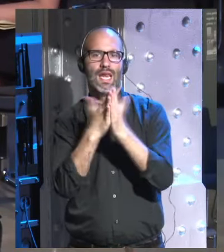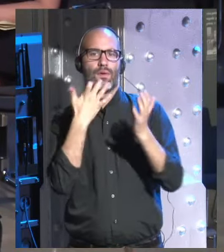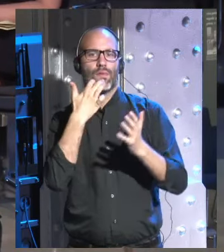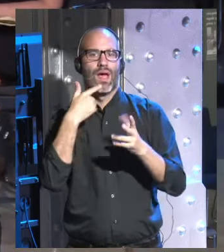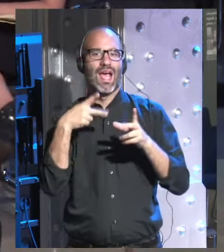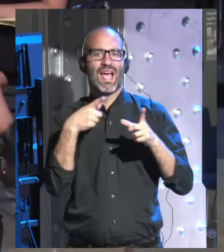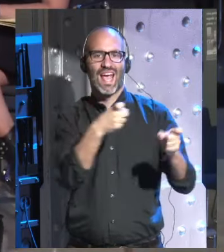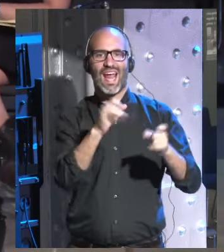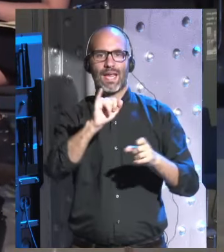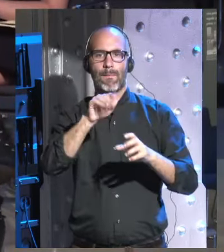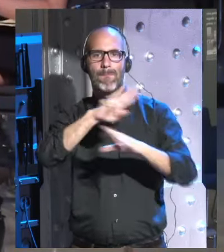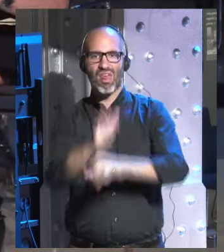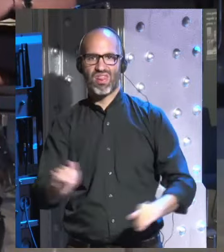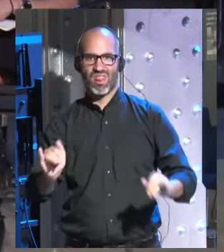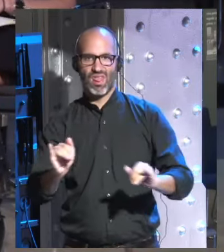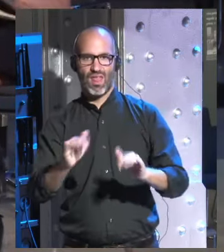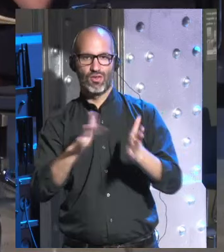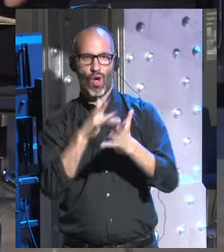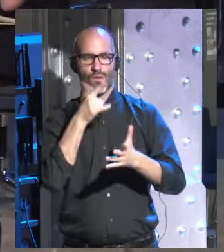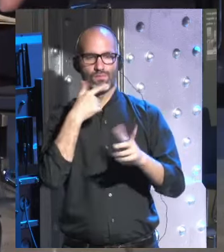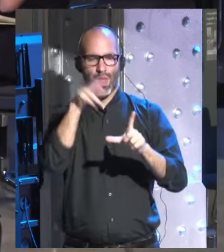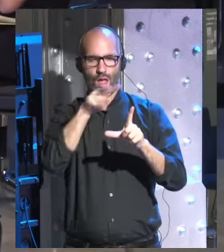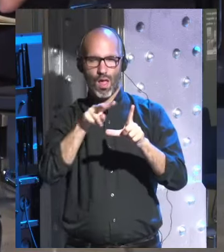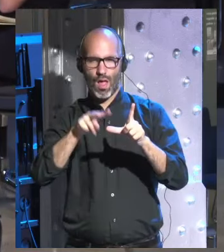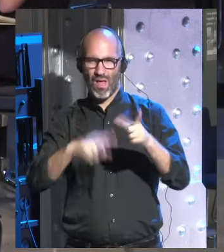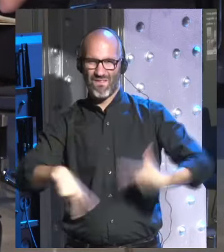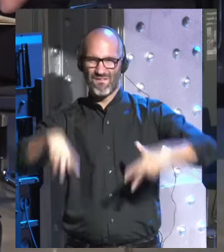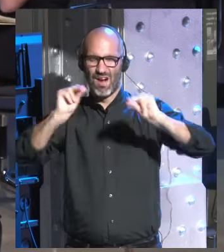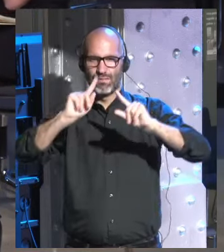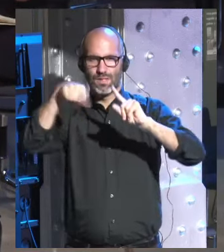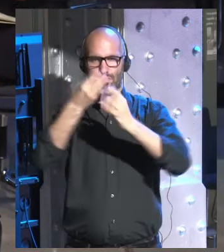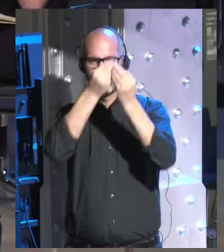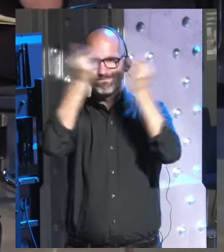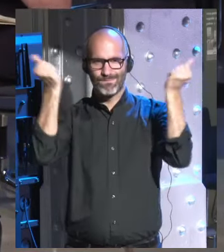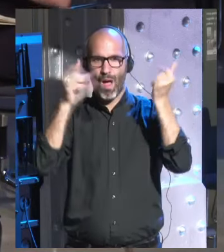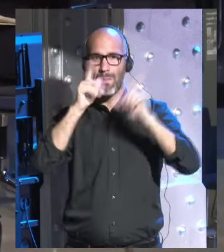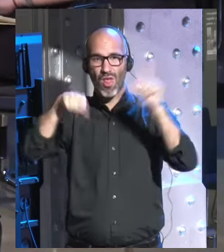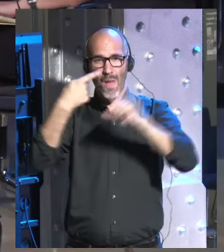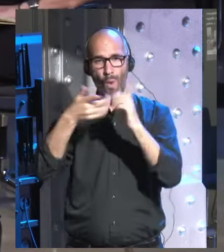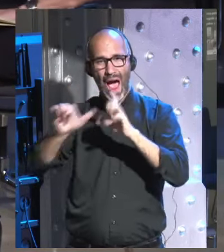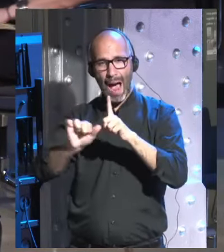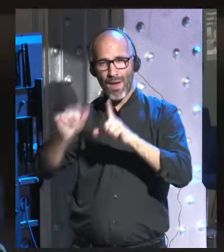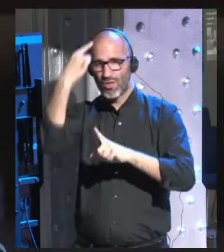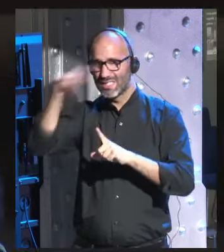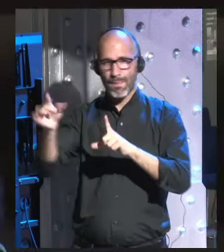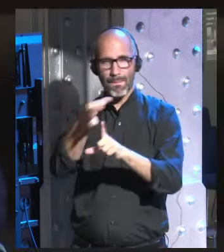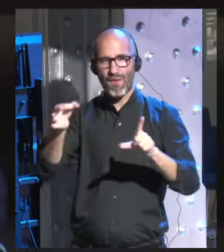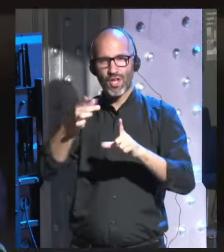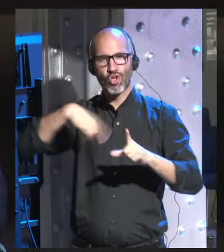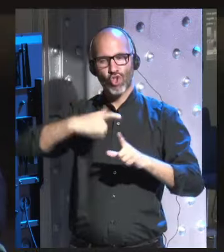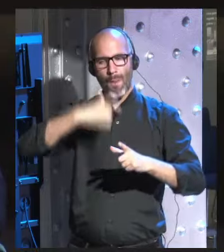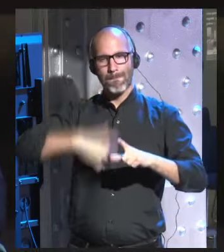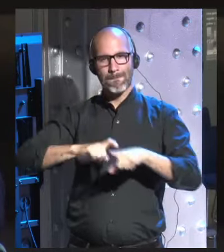se nos olvida la mayoría del libro de lo que hemos leído pero Amazon sabrá exactamente quiénes somos qué